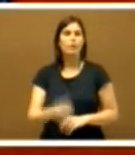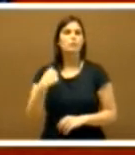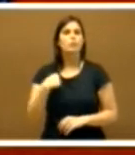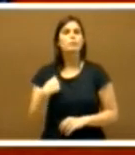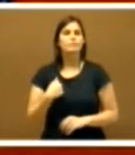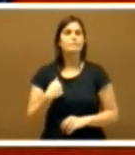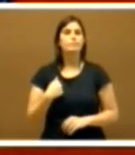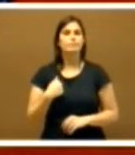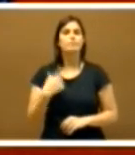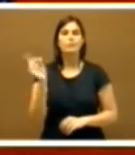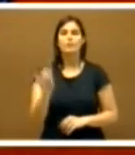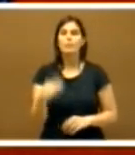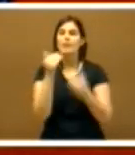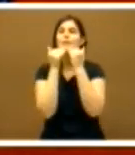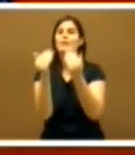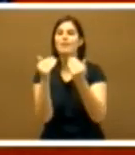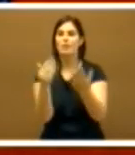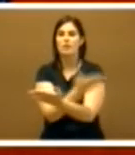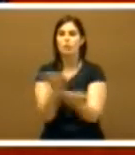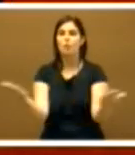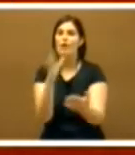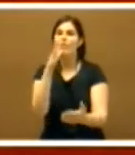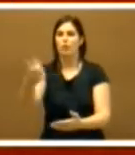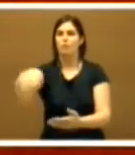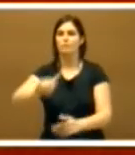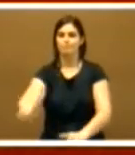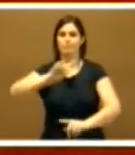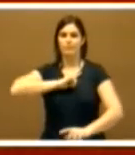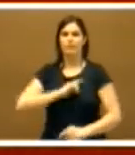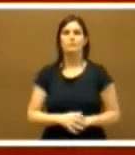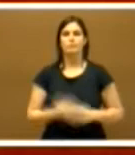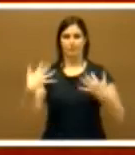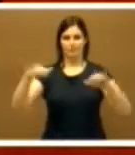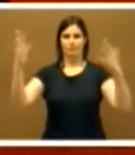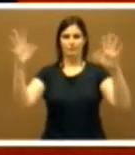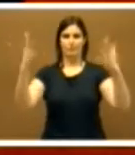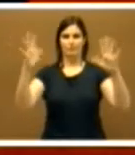agradezco la confianza que lo hizo posible. Se va a producir un hecho...